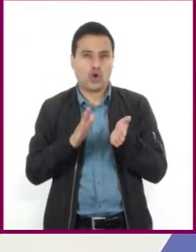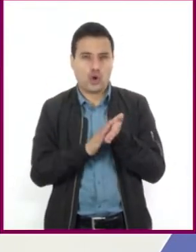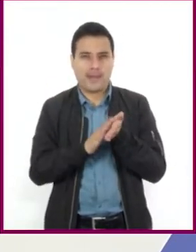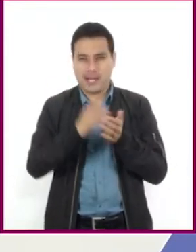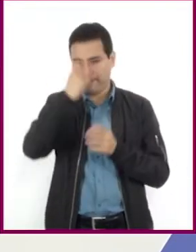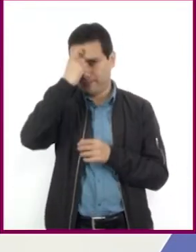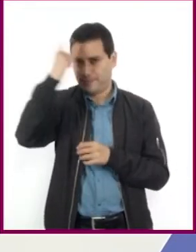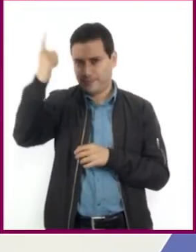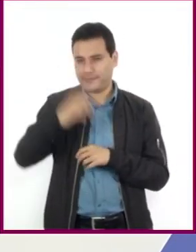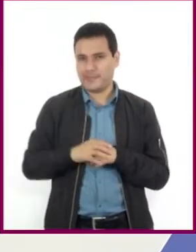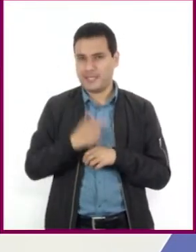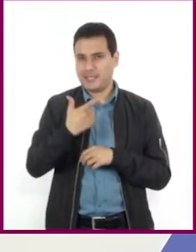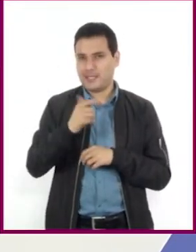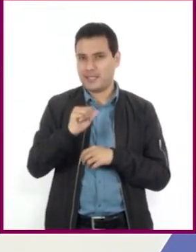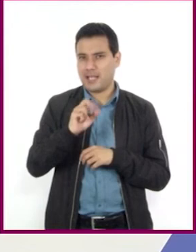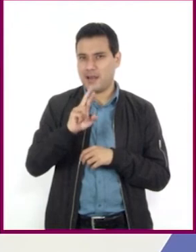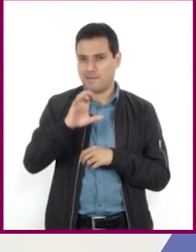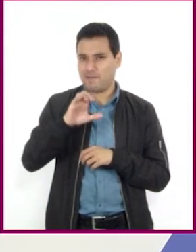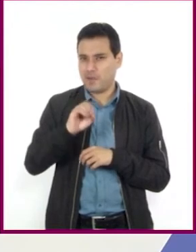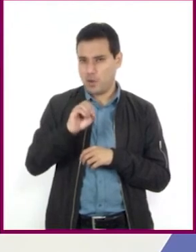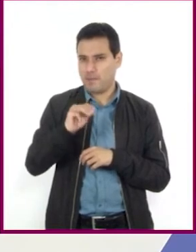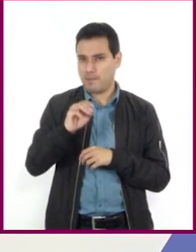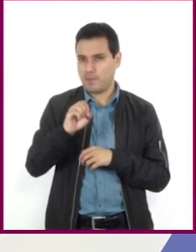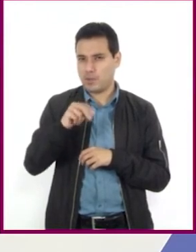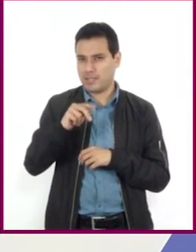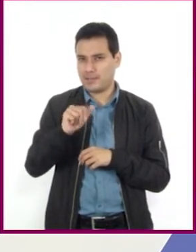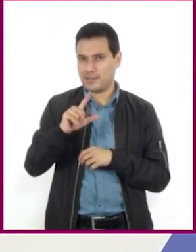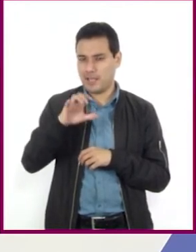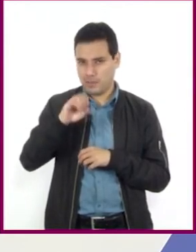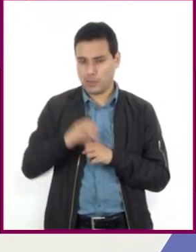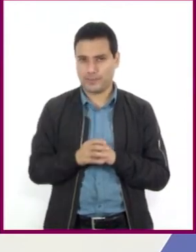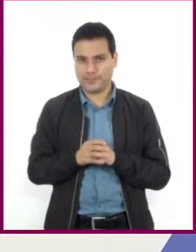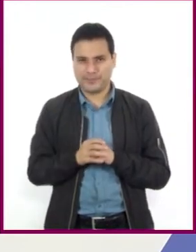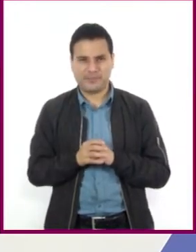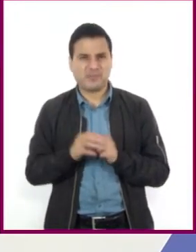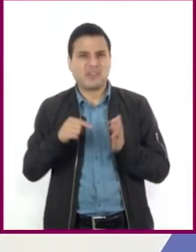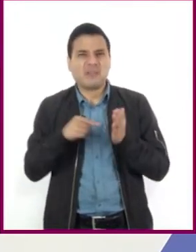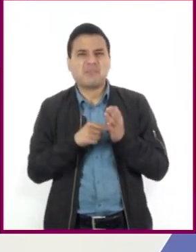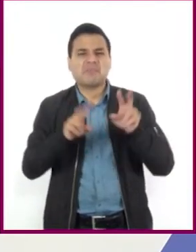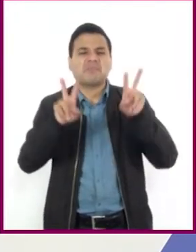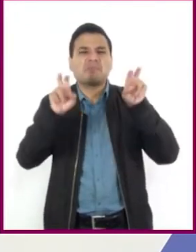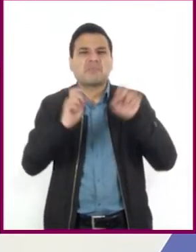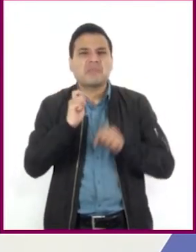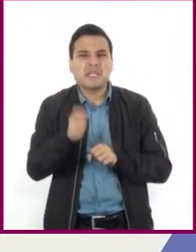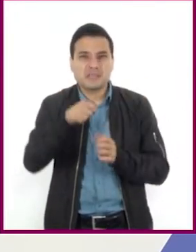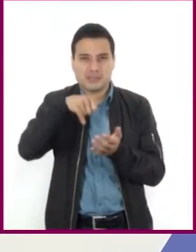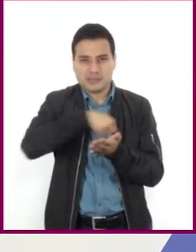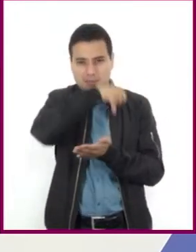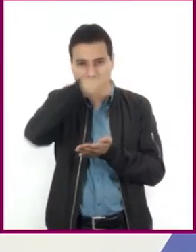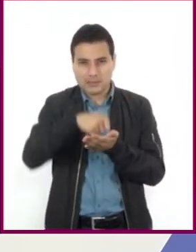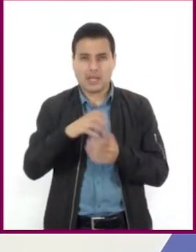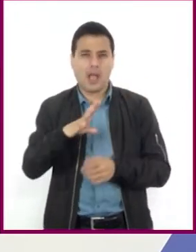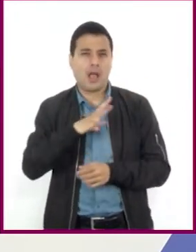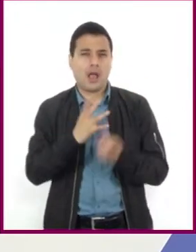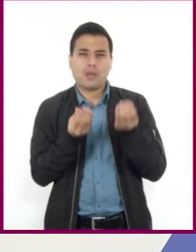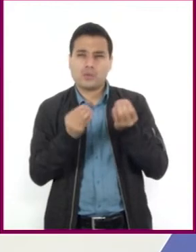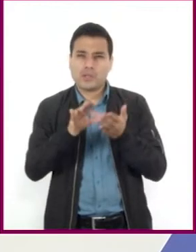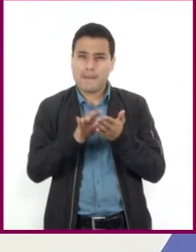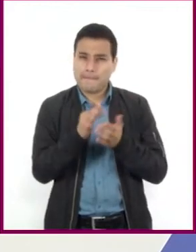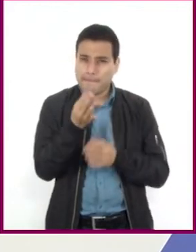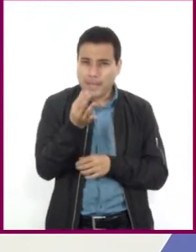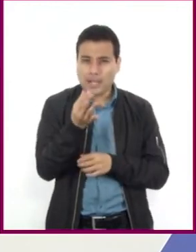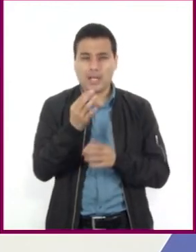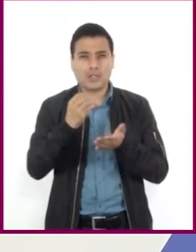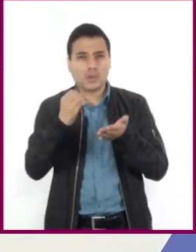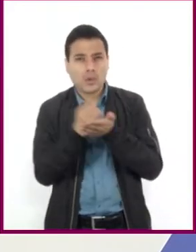llamada Las Sergas de Esplandeán, que trata de una isla en la que abundaban las perlas y el oro, poblada